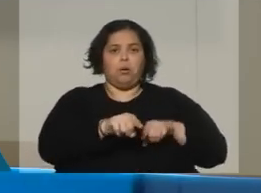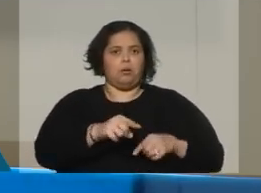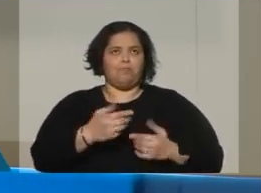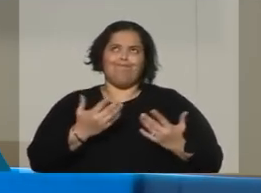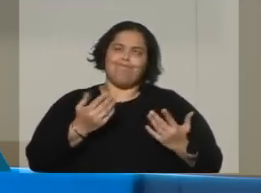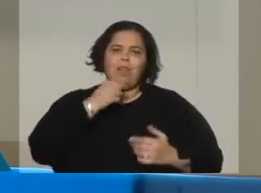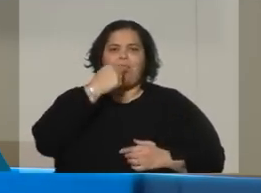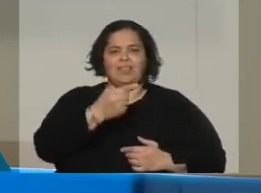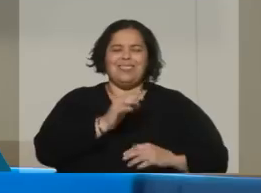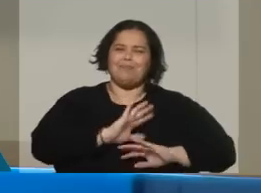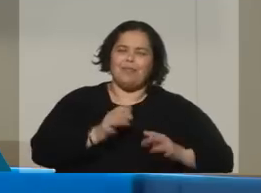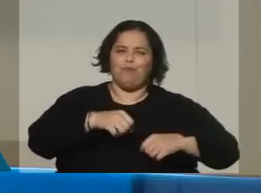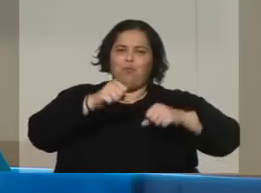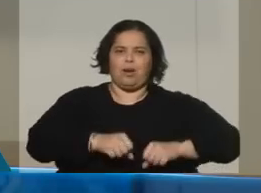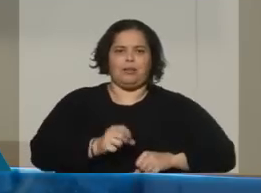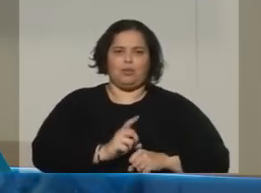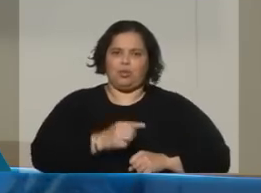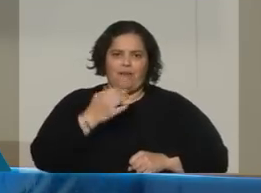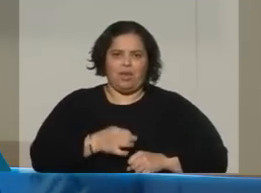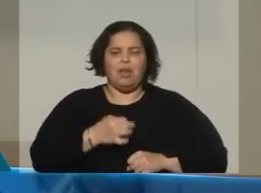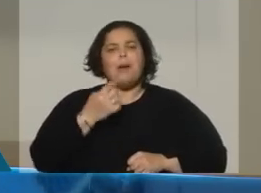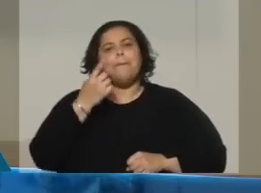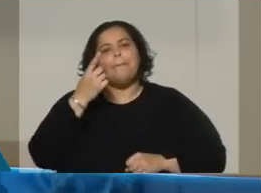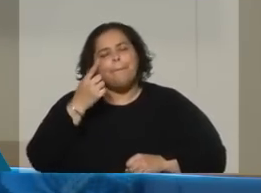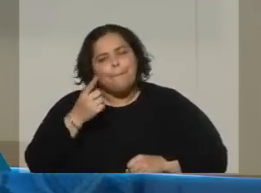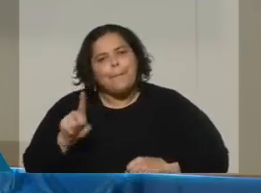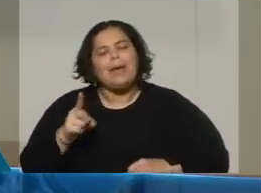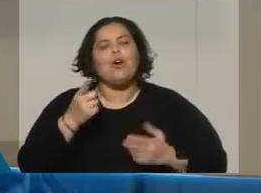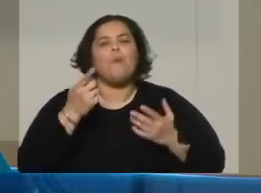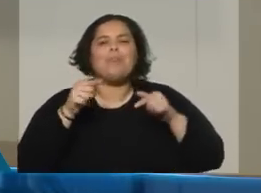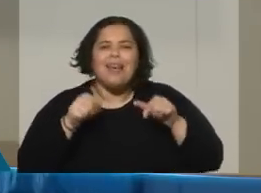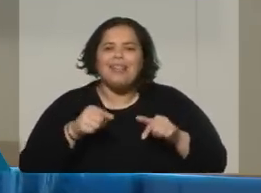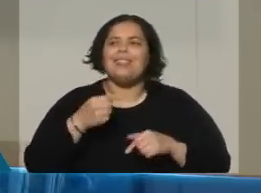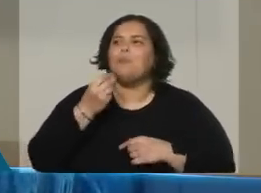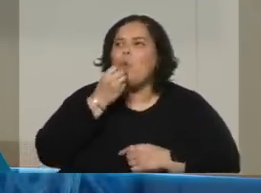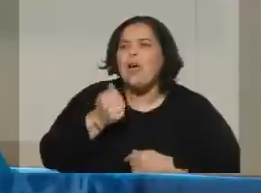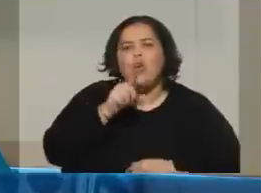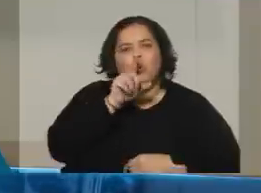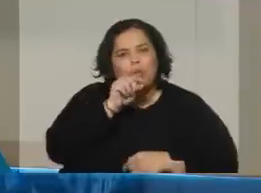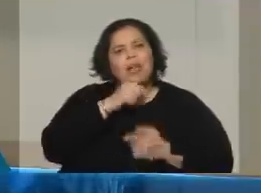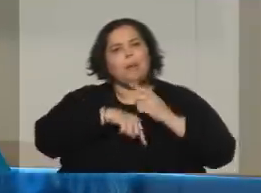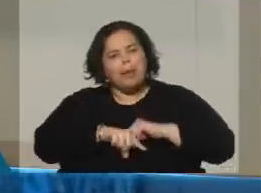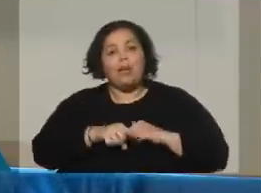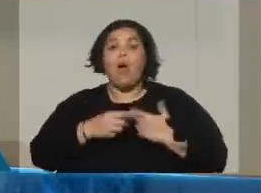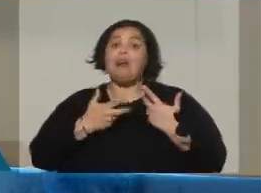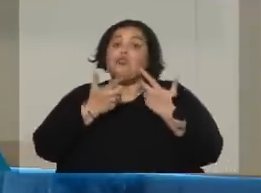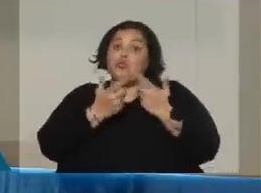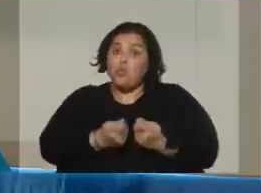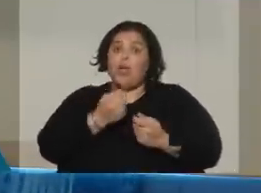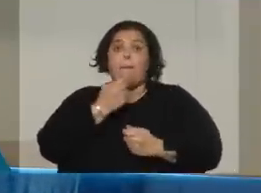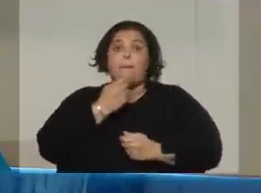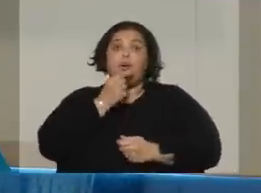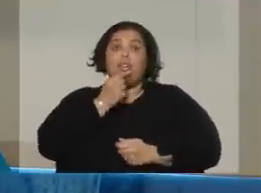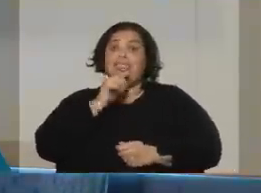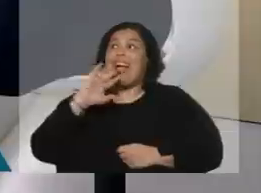herramienta, pero que sin duda ha determinado, ha ayudado a polarizar la política en todo el